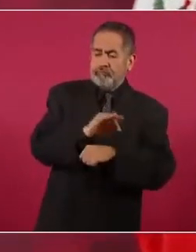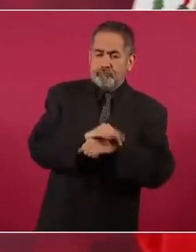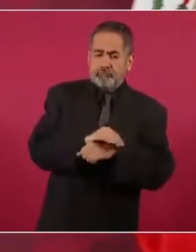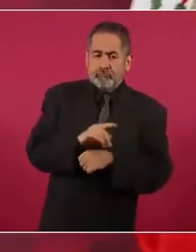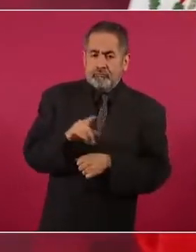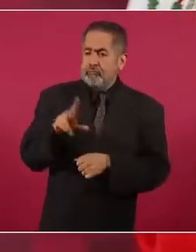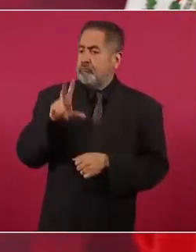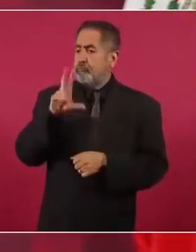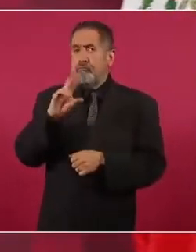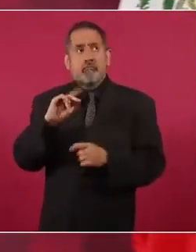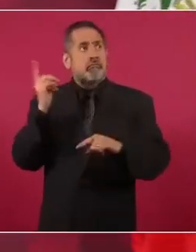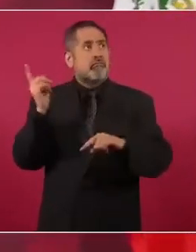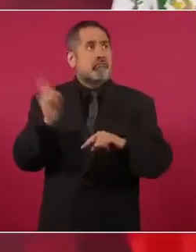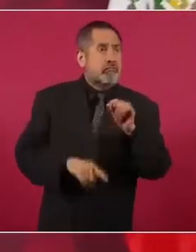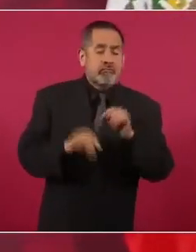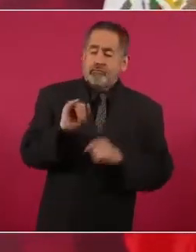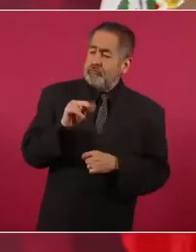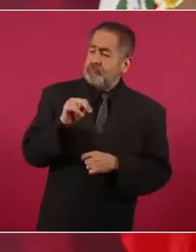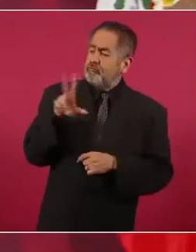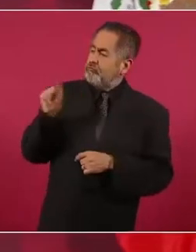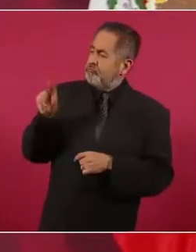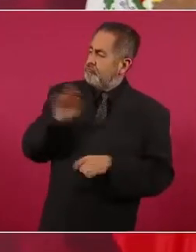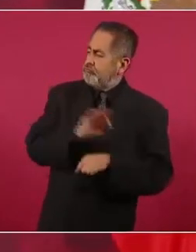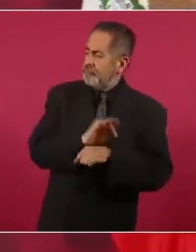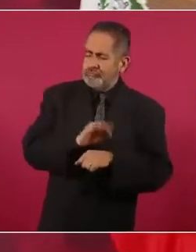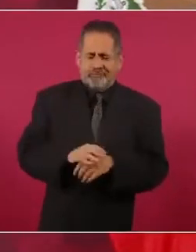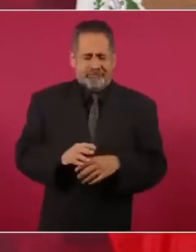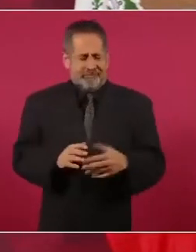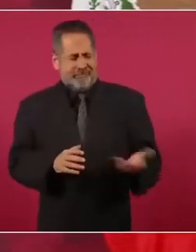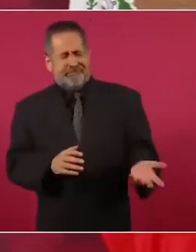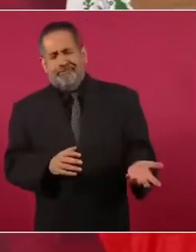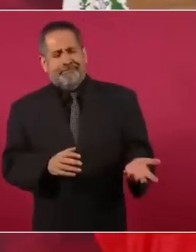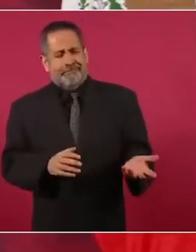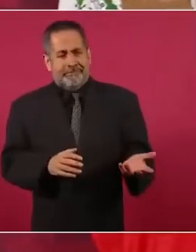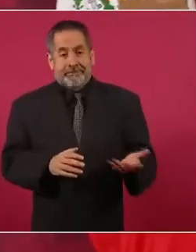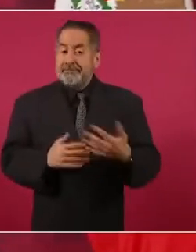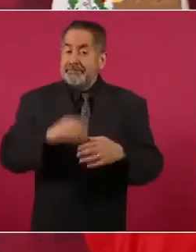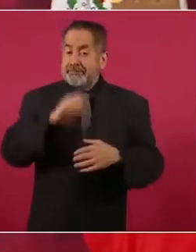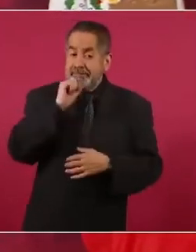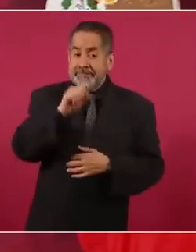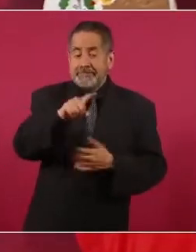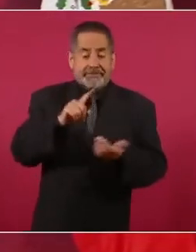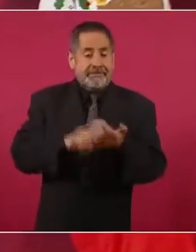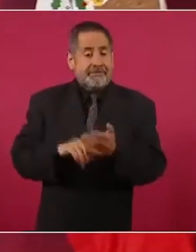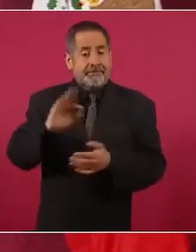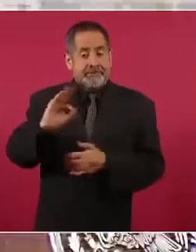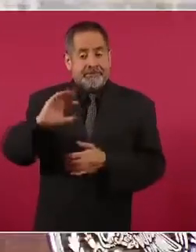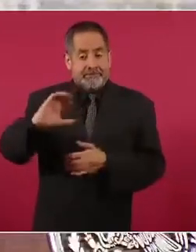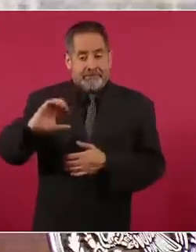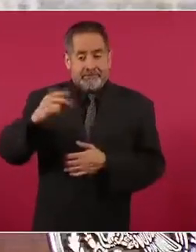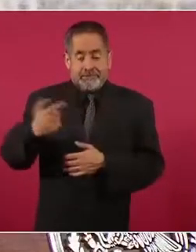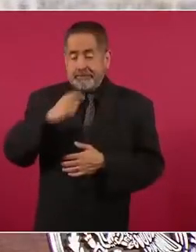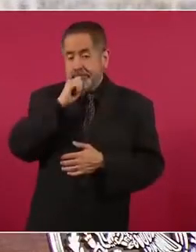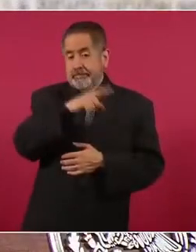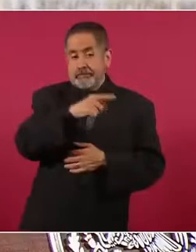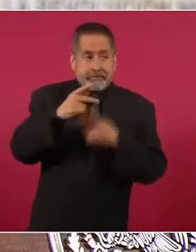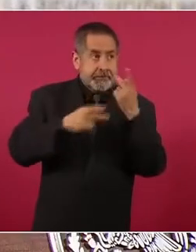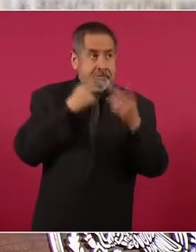a la destrucción del INE. Bueno, Calderón fue allá a España a decir